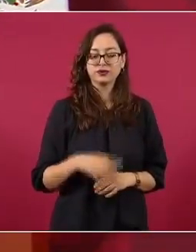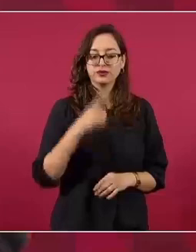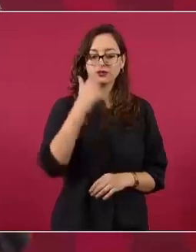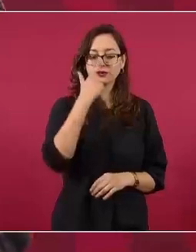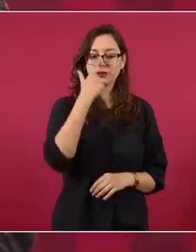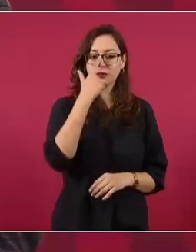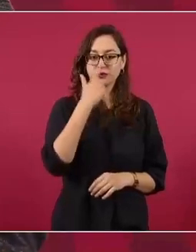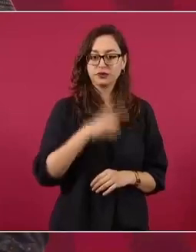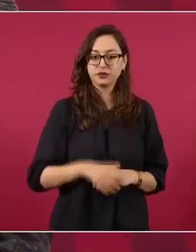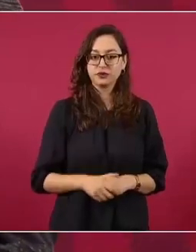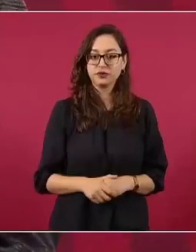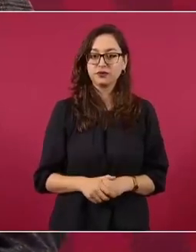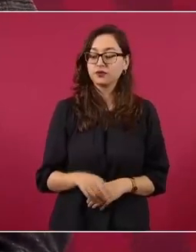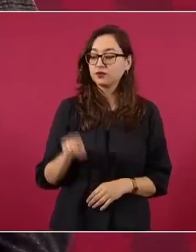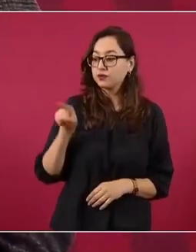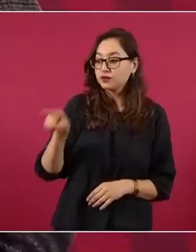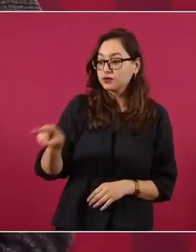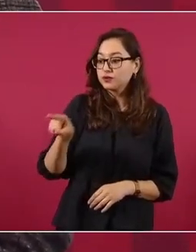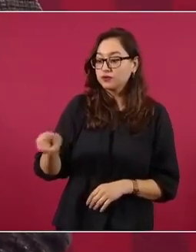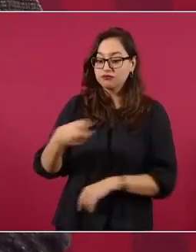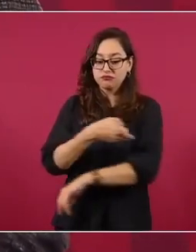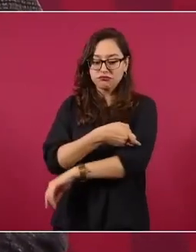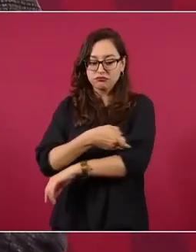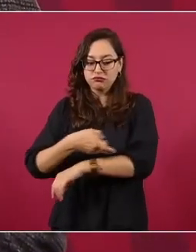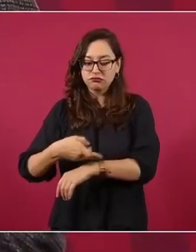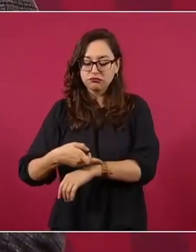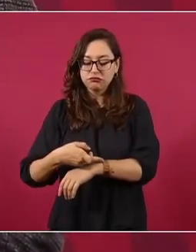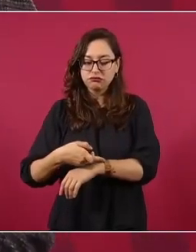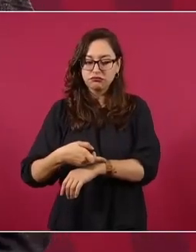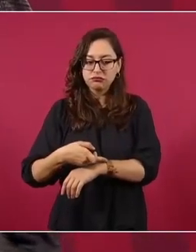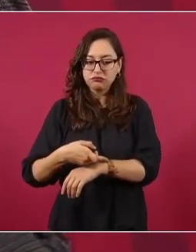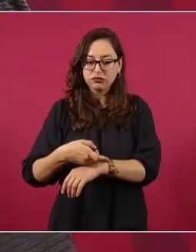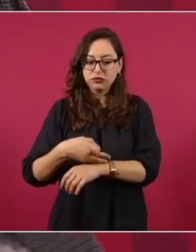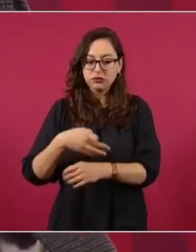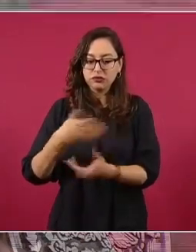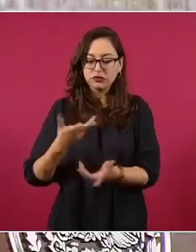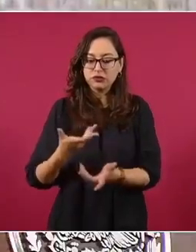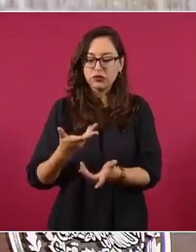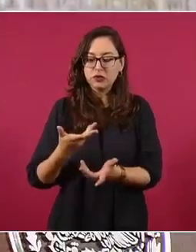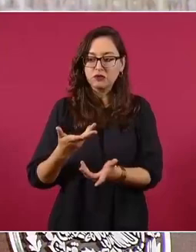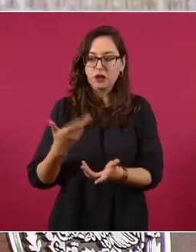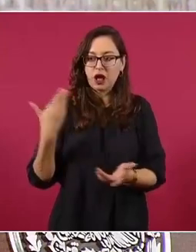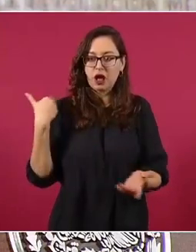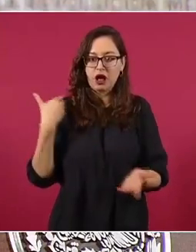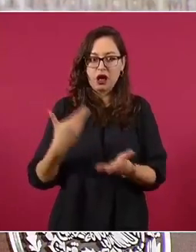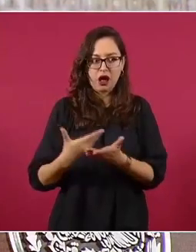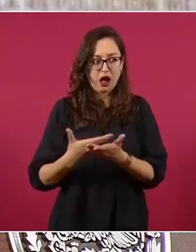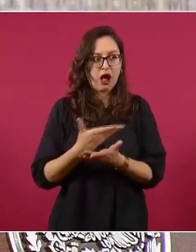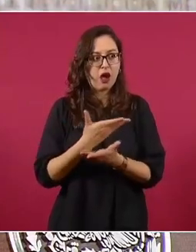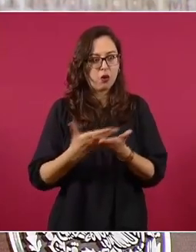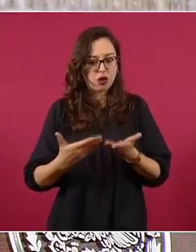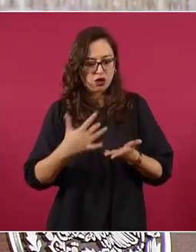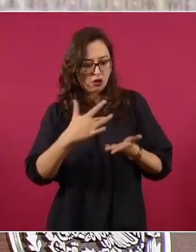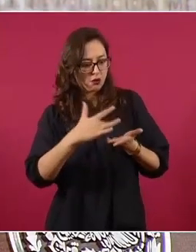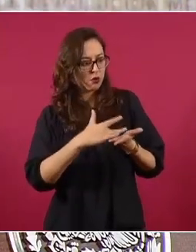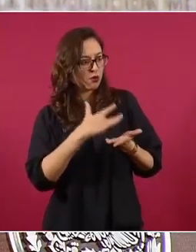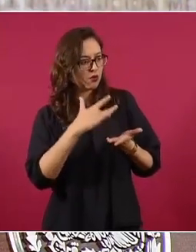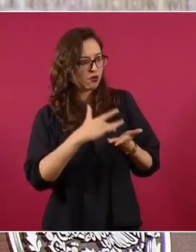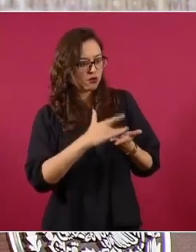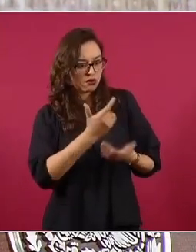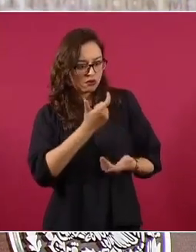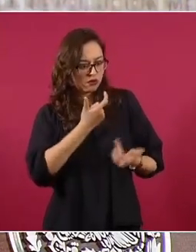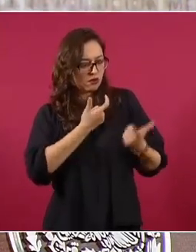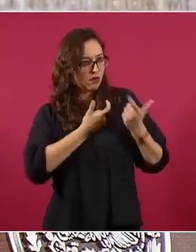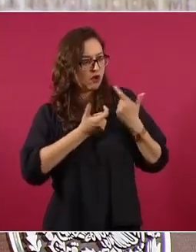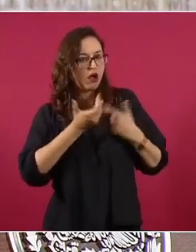esa familia que está recibiendo a becas para sus hijos que nunca